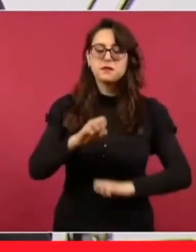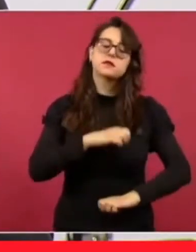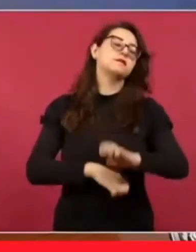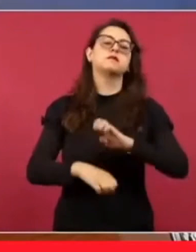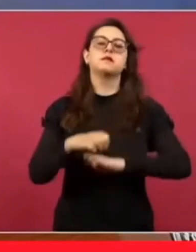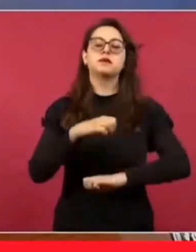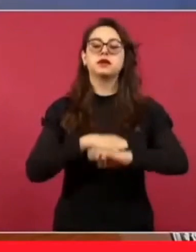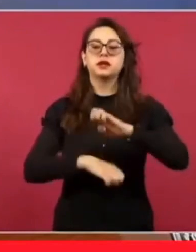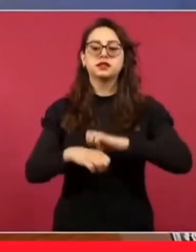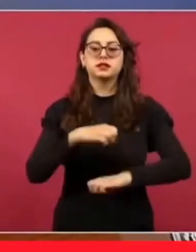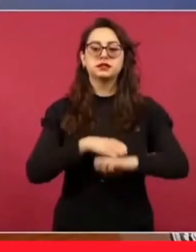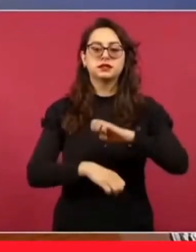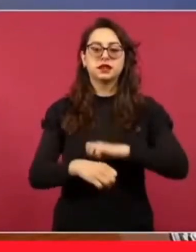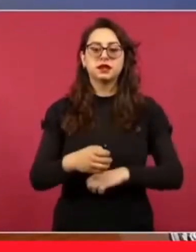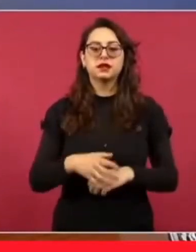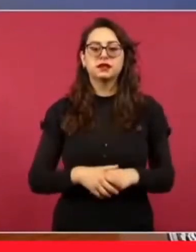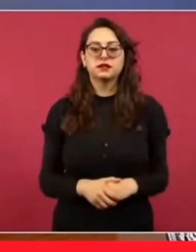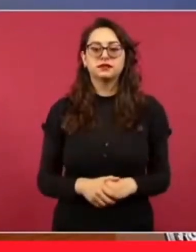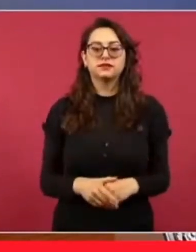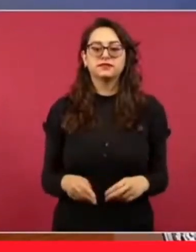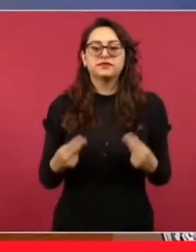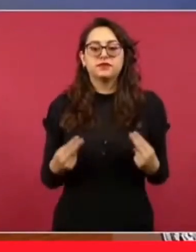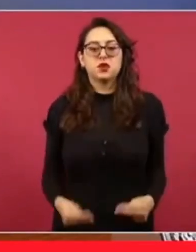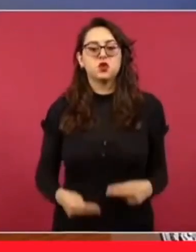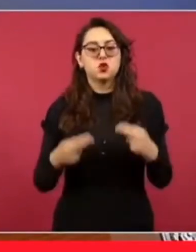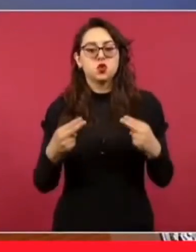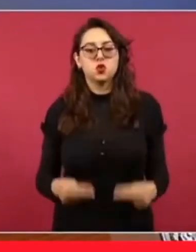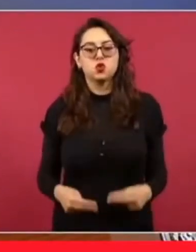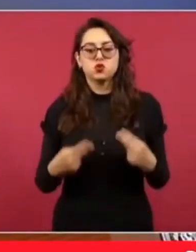a las mamás que se dedican a comercio,